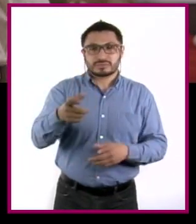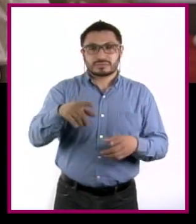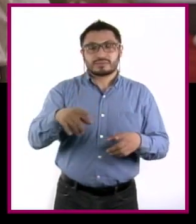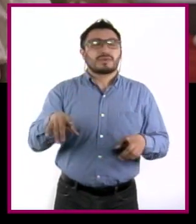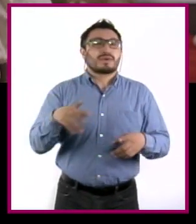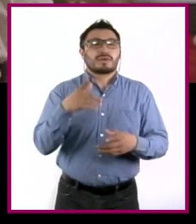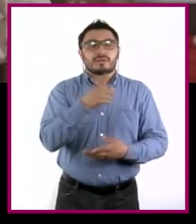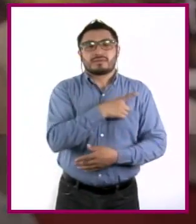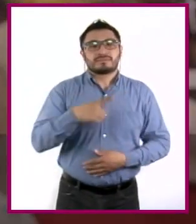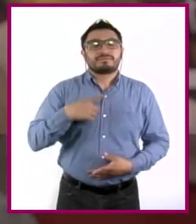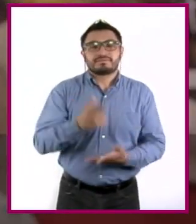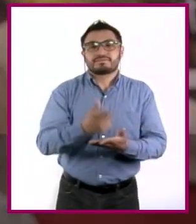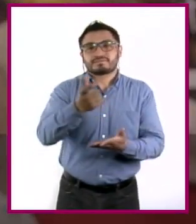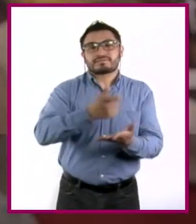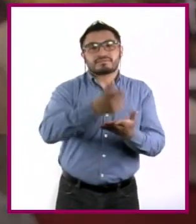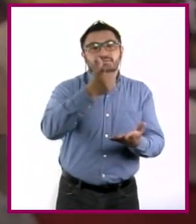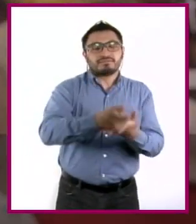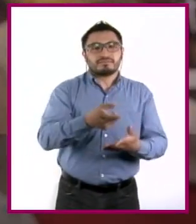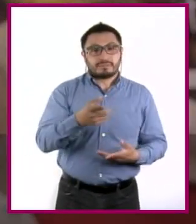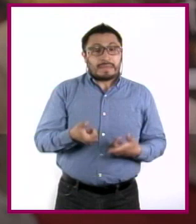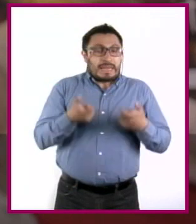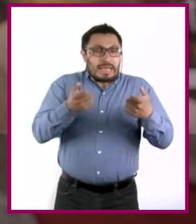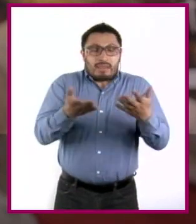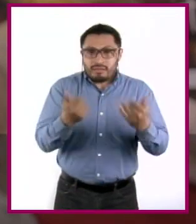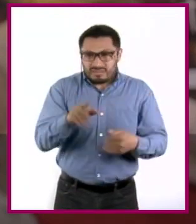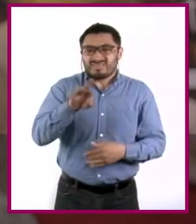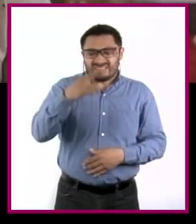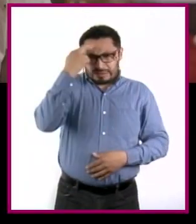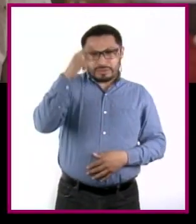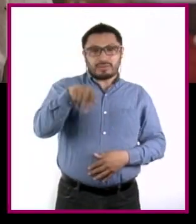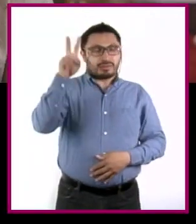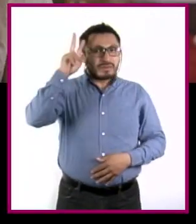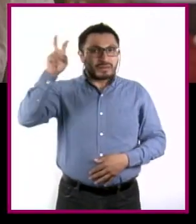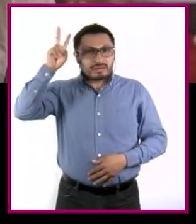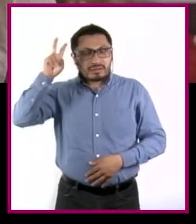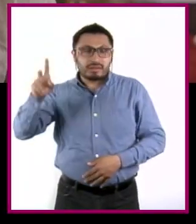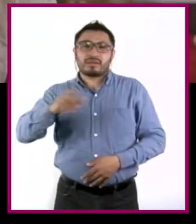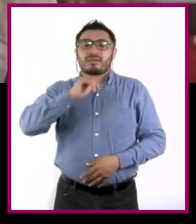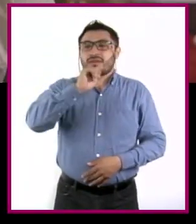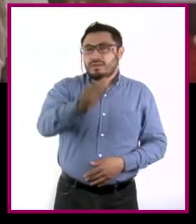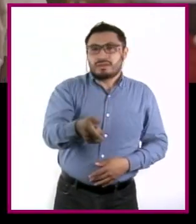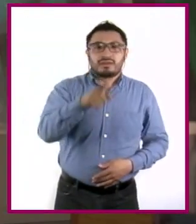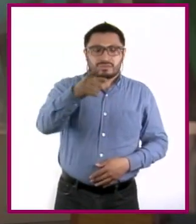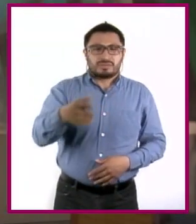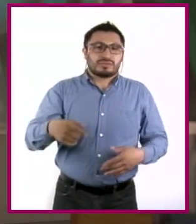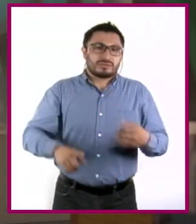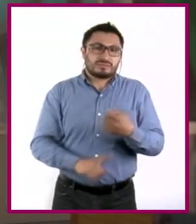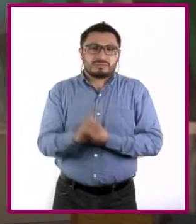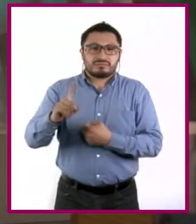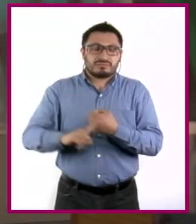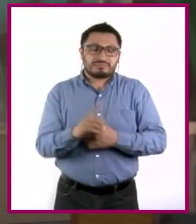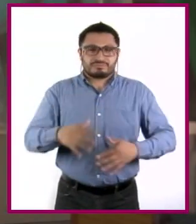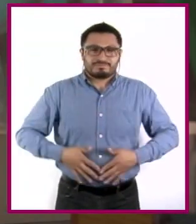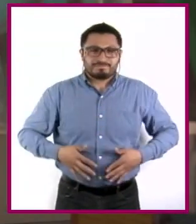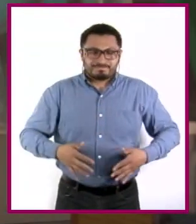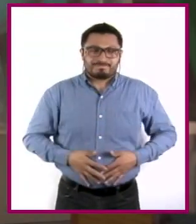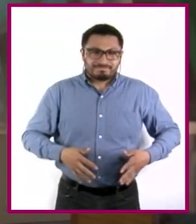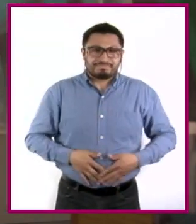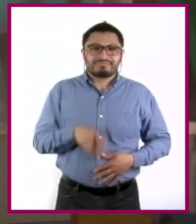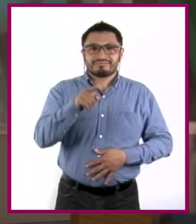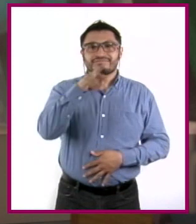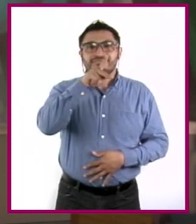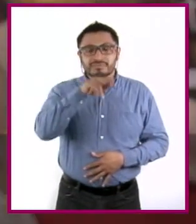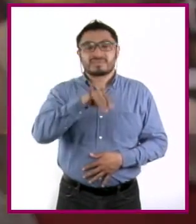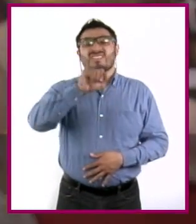no tenías nada de dinero. ¿Te acuerdas? Hasta se te fue el sueño y te dio gastritis de la preocupación. Sí, es cierto. Pero